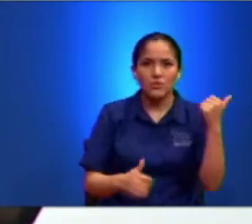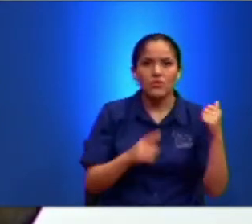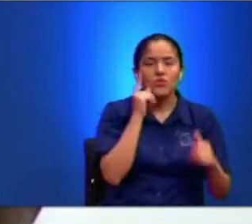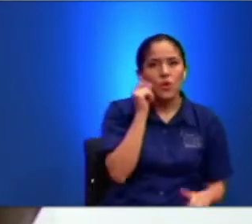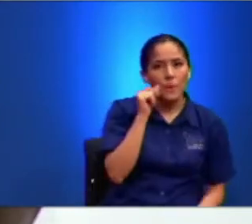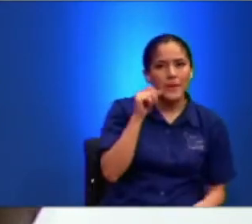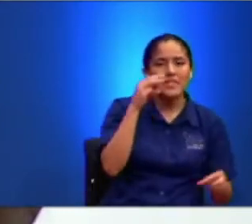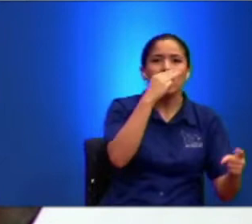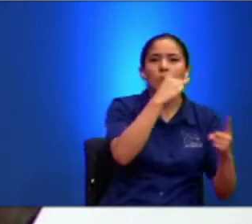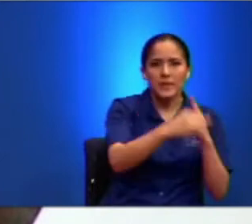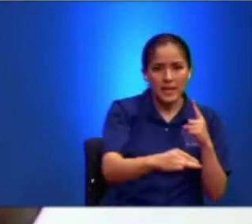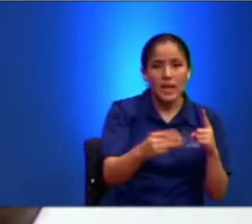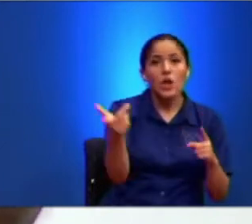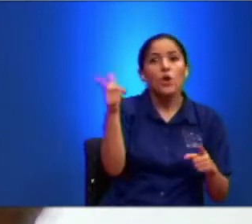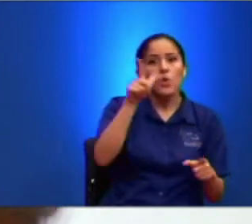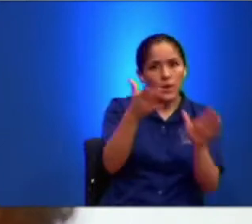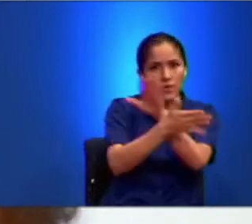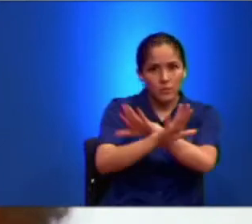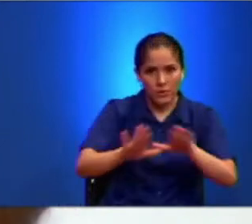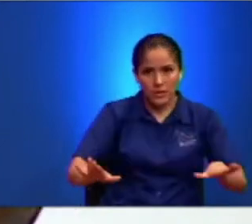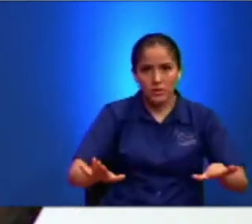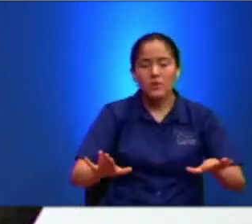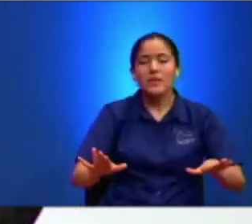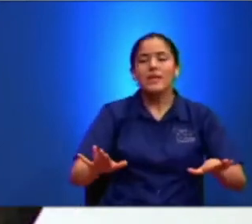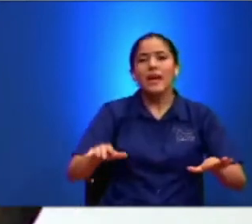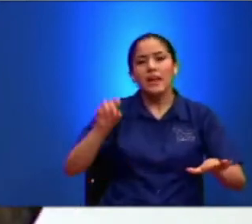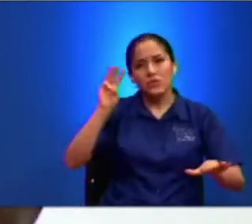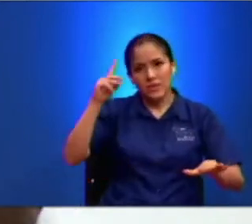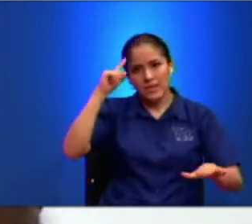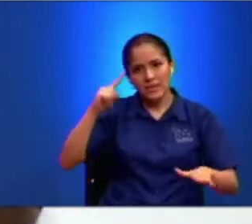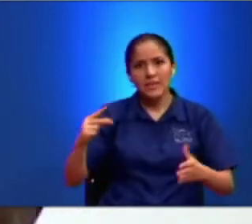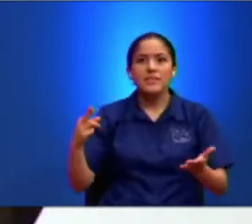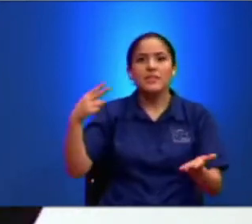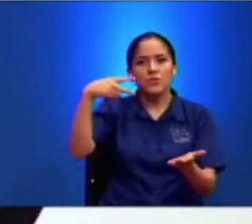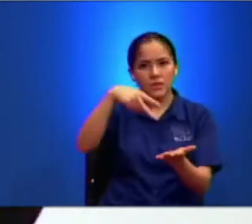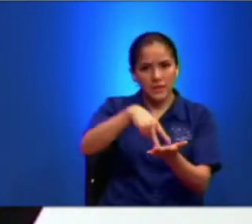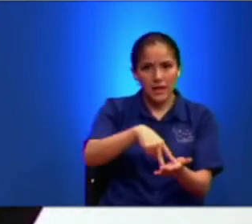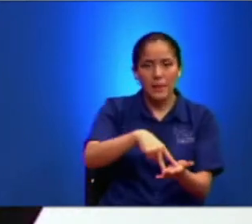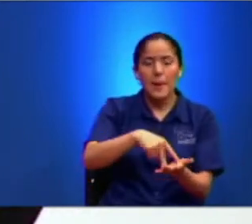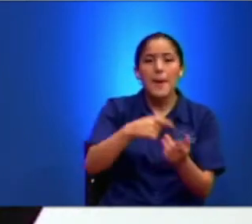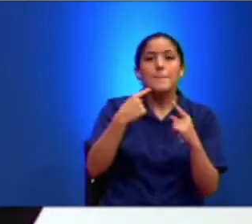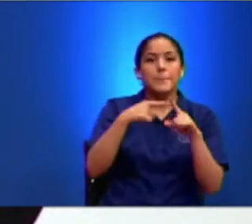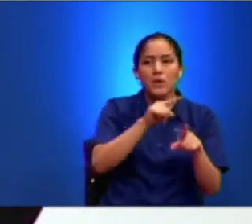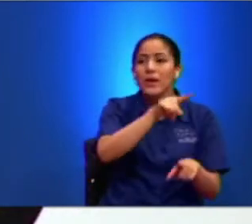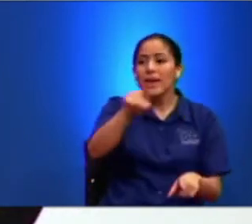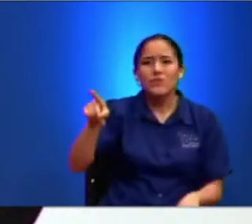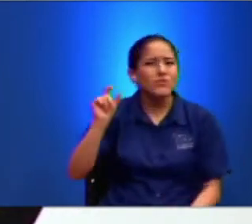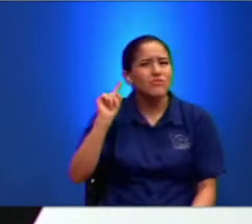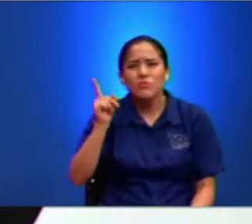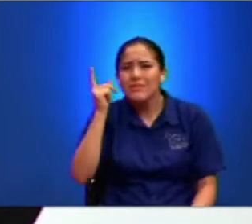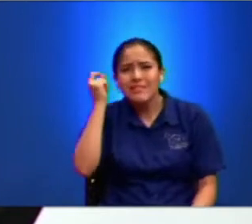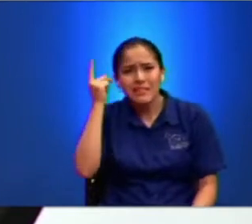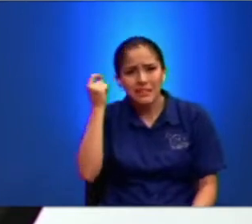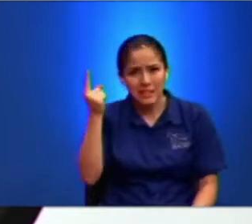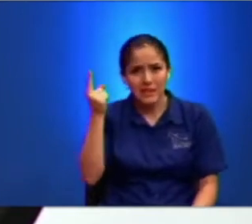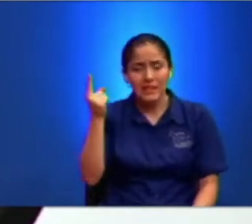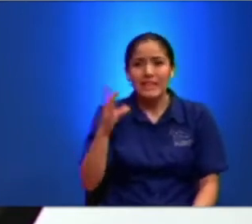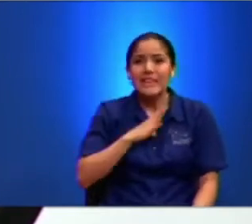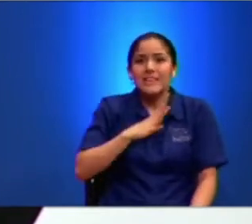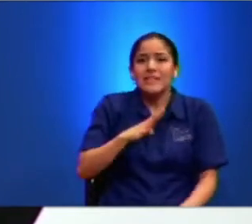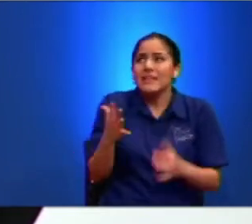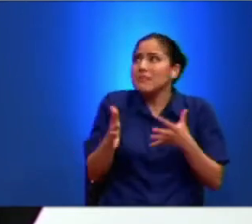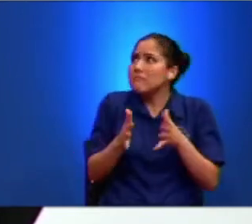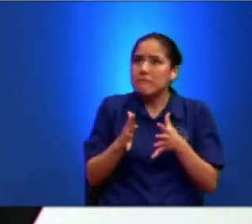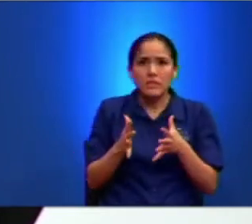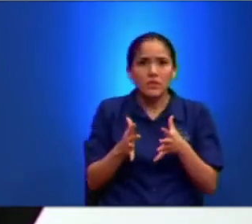A los Tres Días Resucitará En el 32 Pero Ellos No Entendían Lo Que Les Decía Y Tenían Miedo De